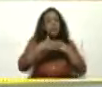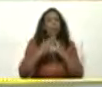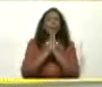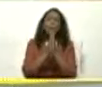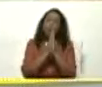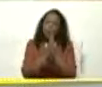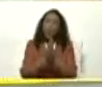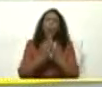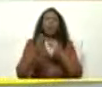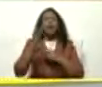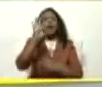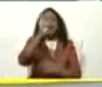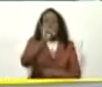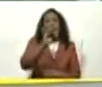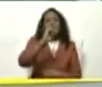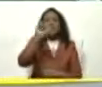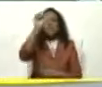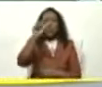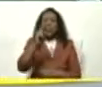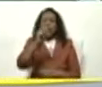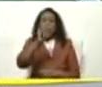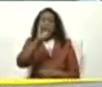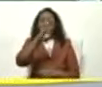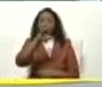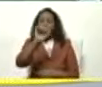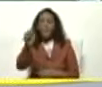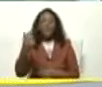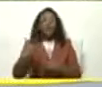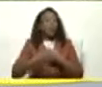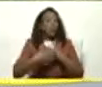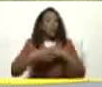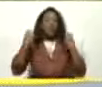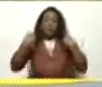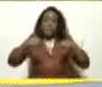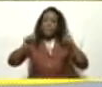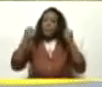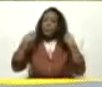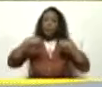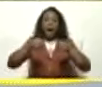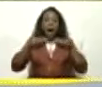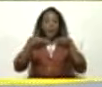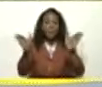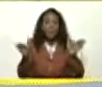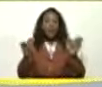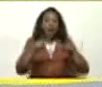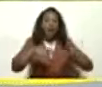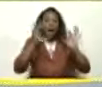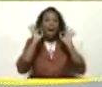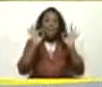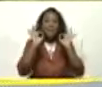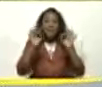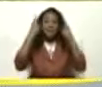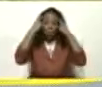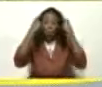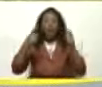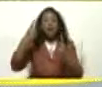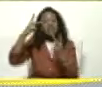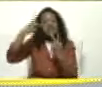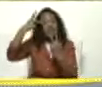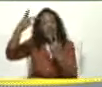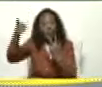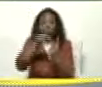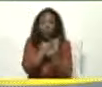Las ciencias de la salud Todos coinciden Que la prioridad Es abrir fisioterapia Psicología